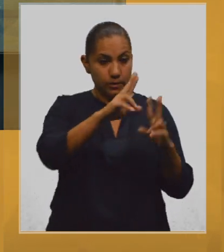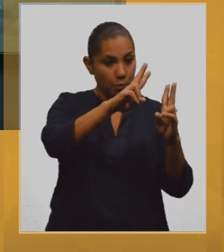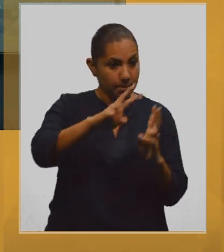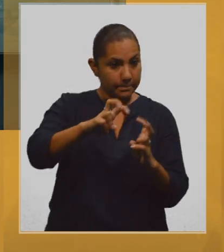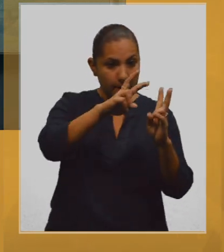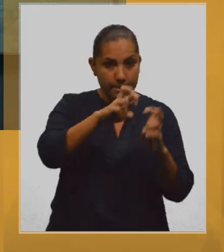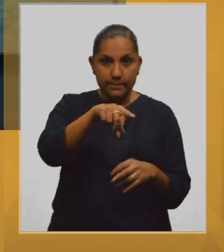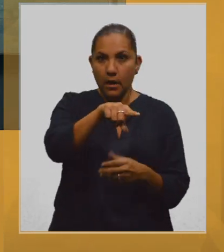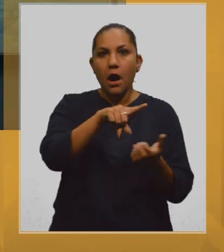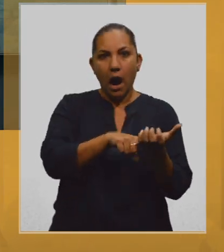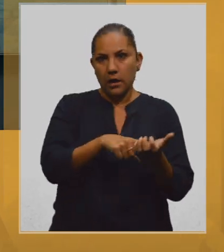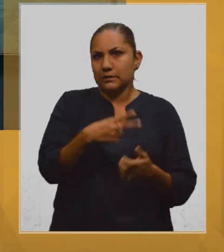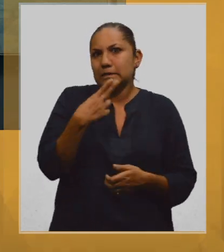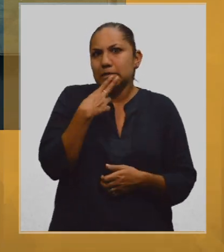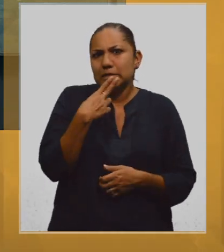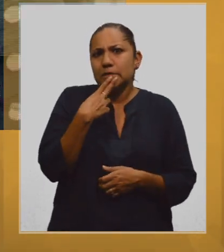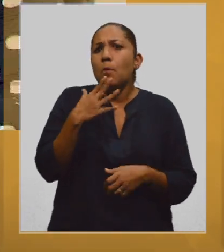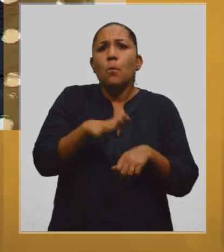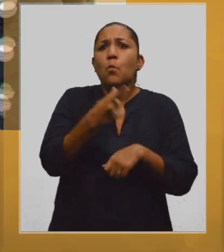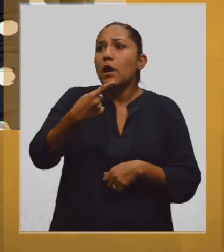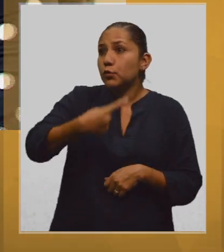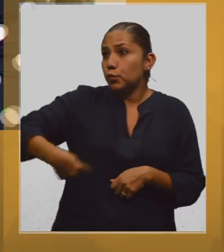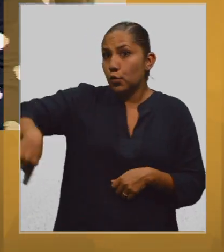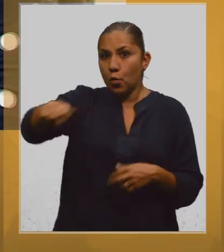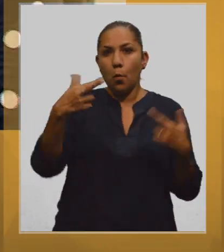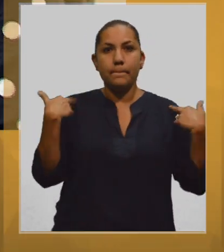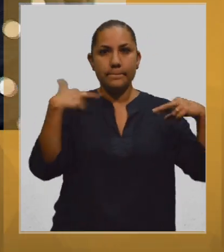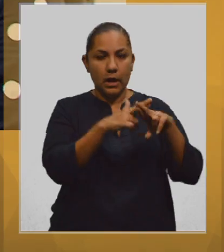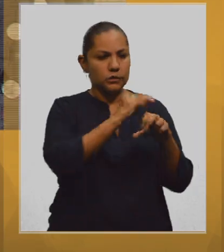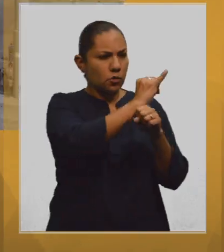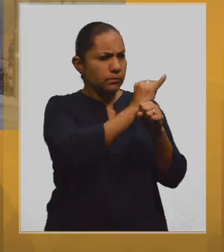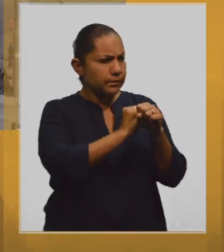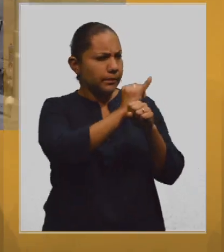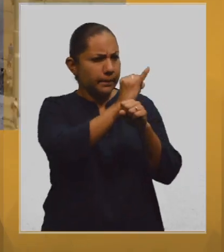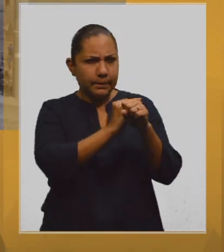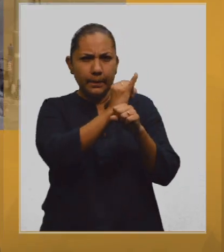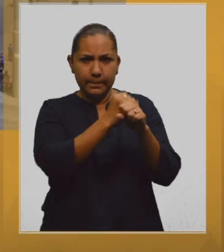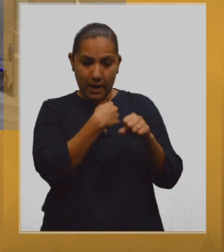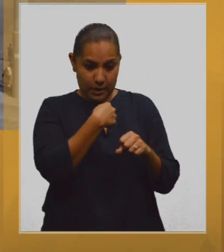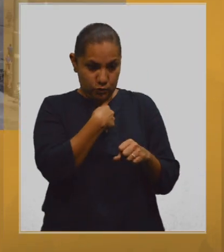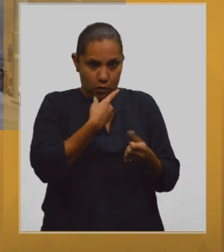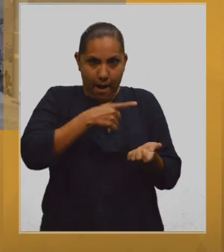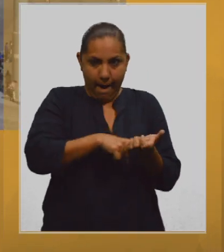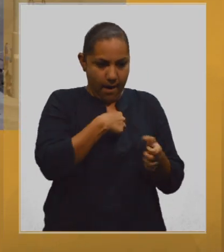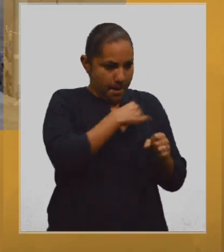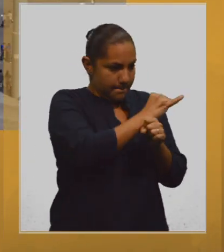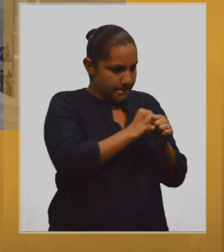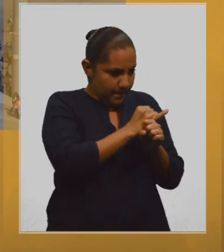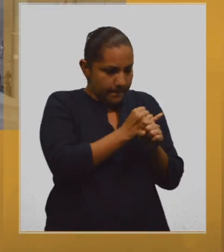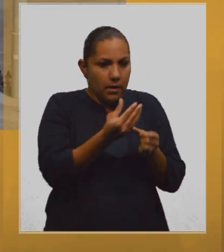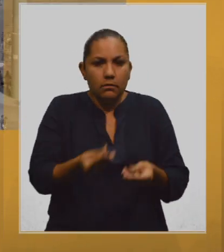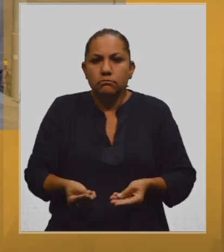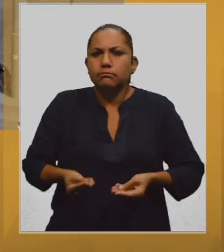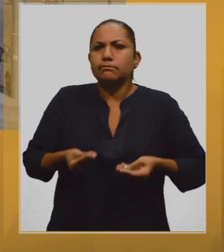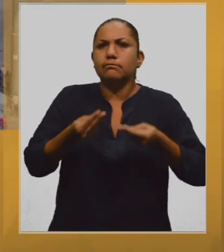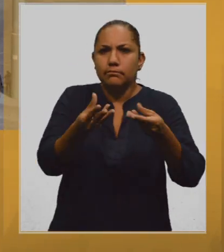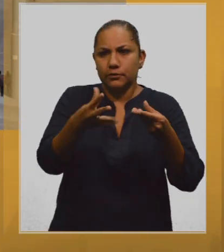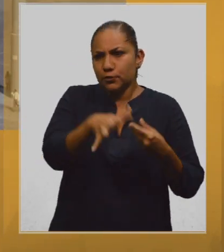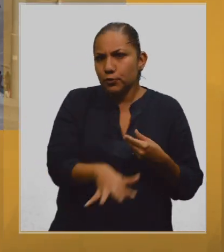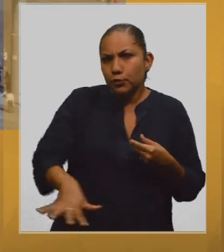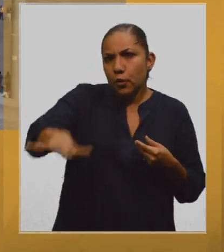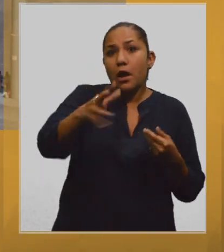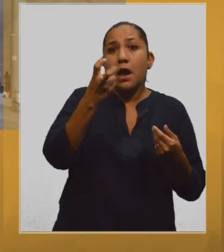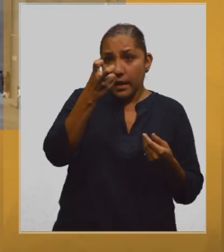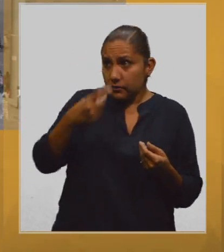conocimiento. Y de alguna manera se le regresa al pueblo y a la comunidad en general